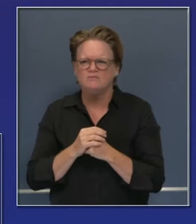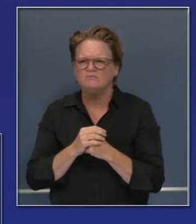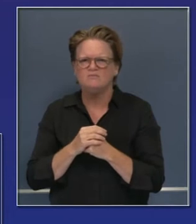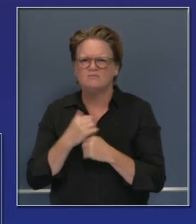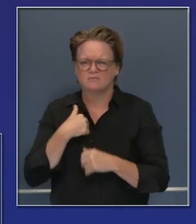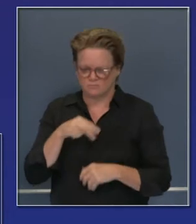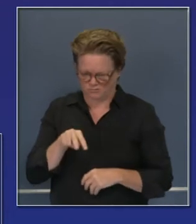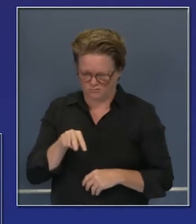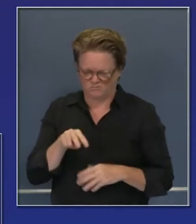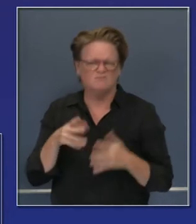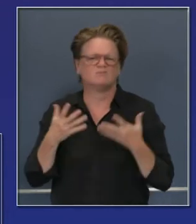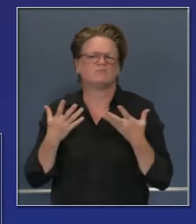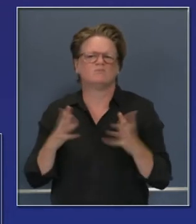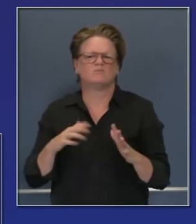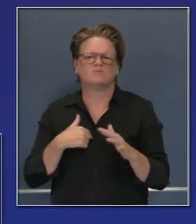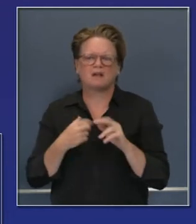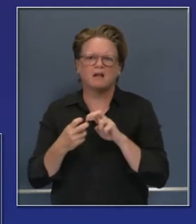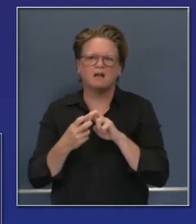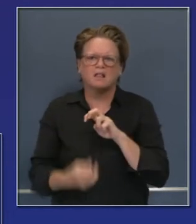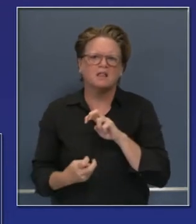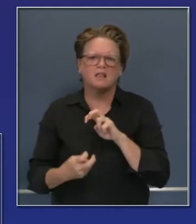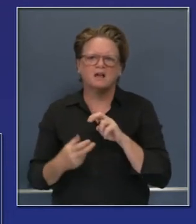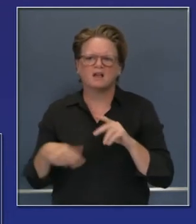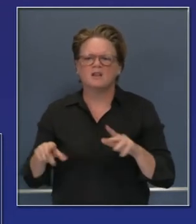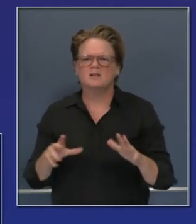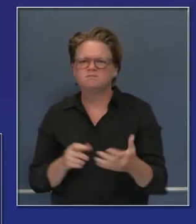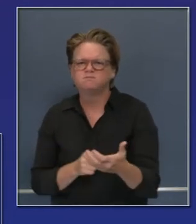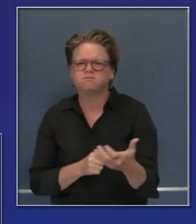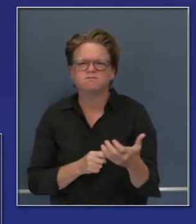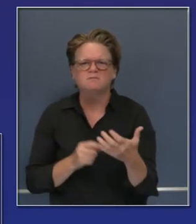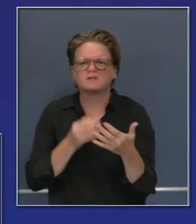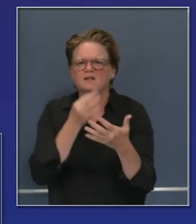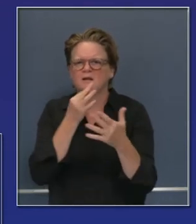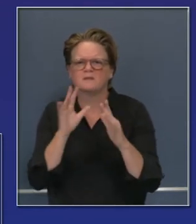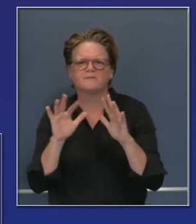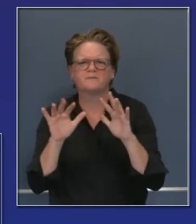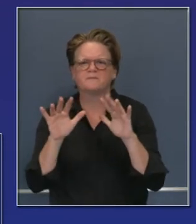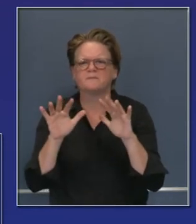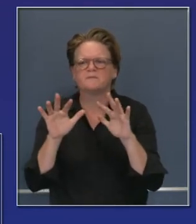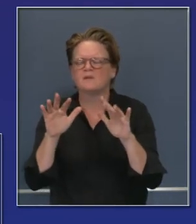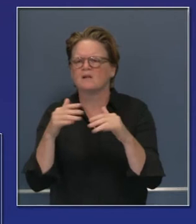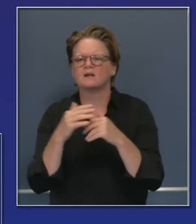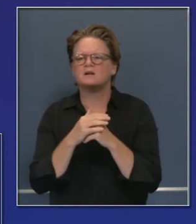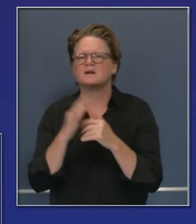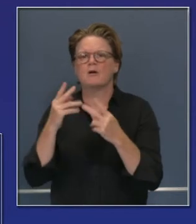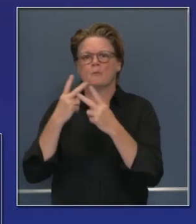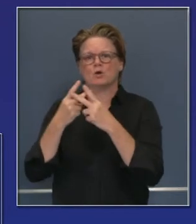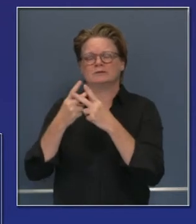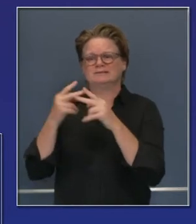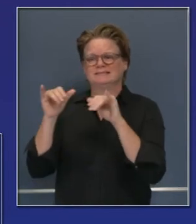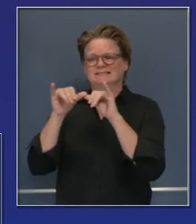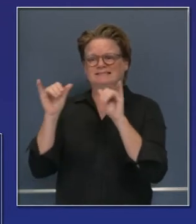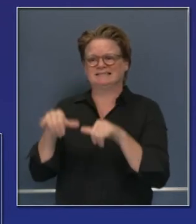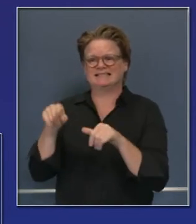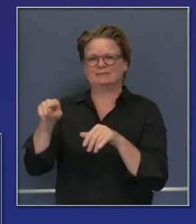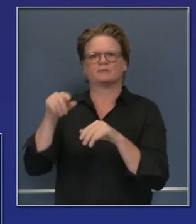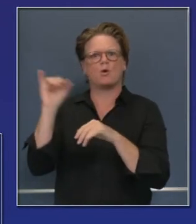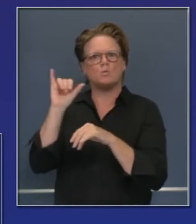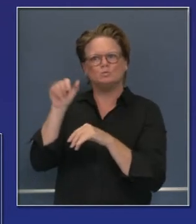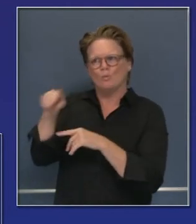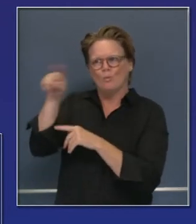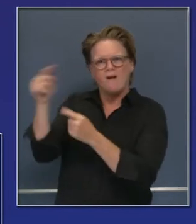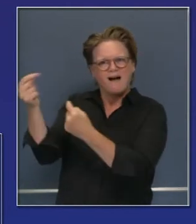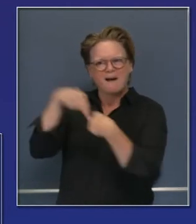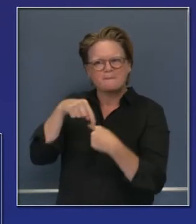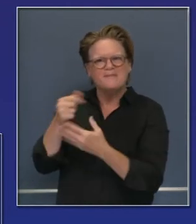Si lo ven de cerca y algunos equipos de trabajo allí, el trabajo que hacen es realmente impresionante. El fuego August,